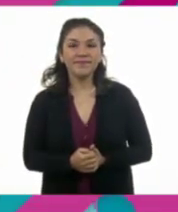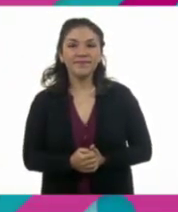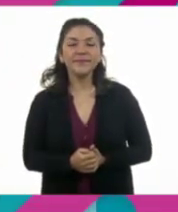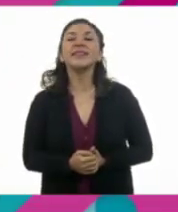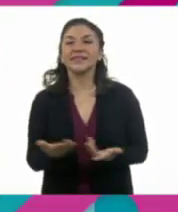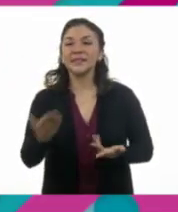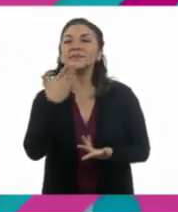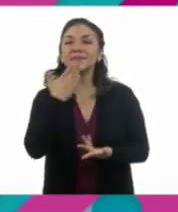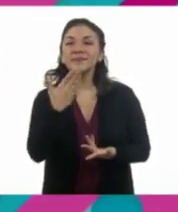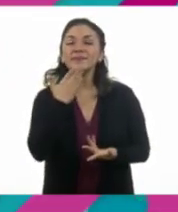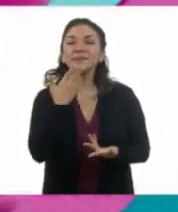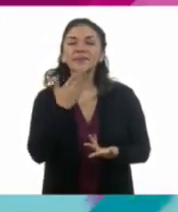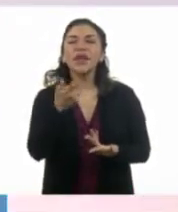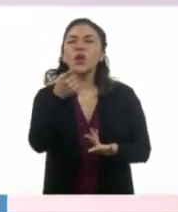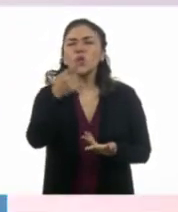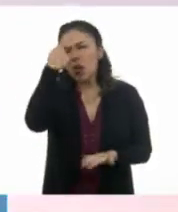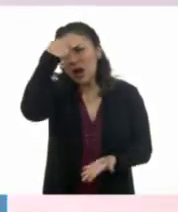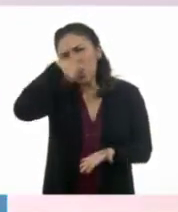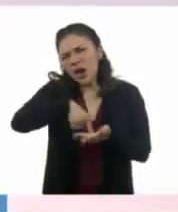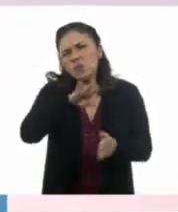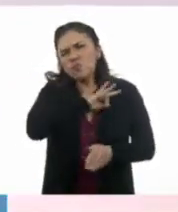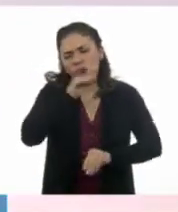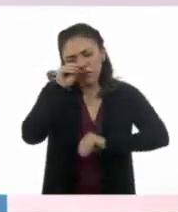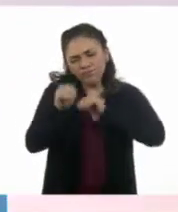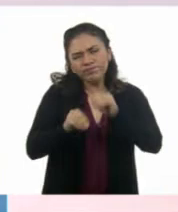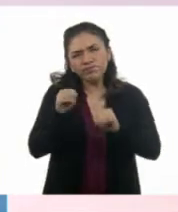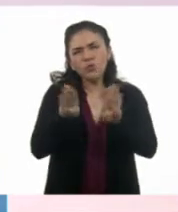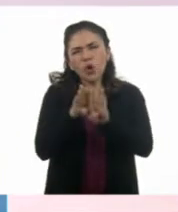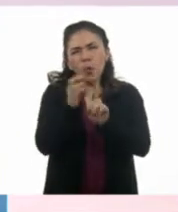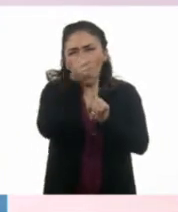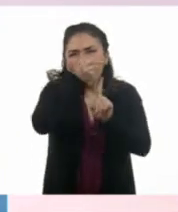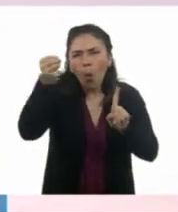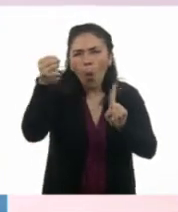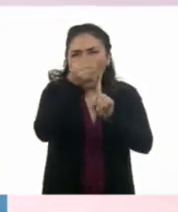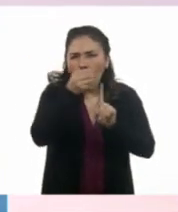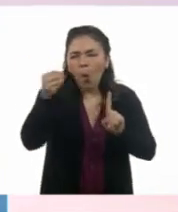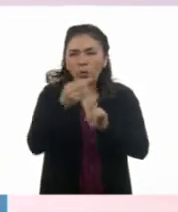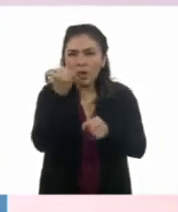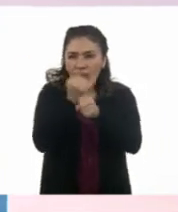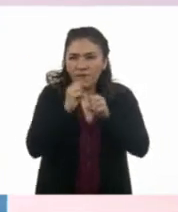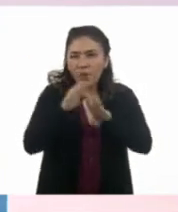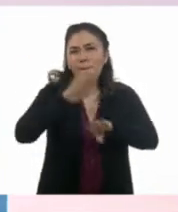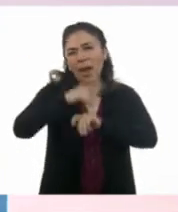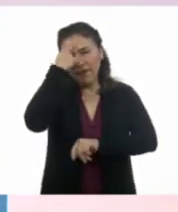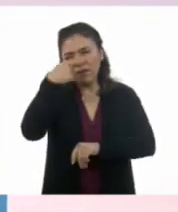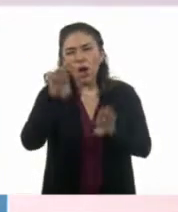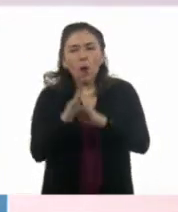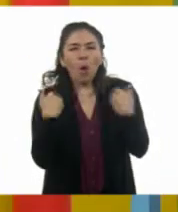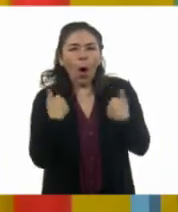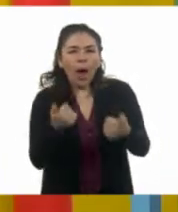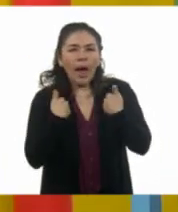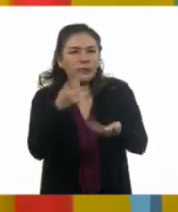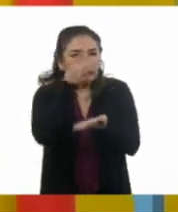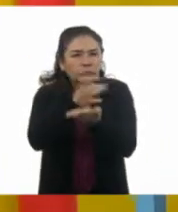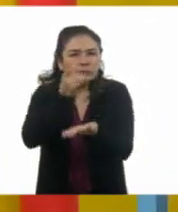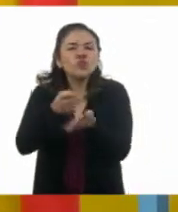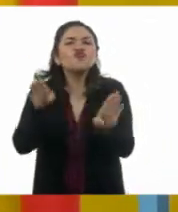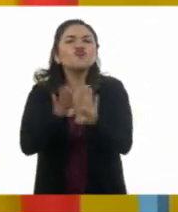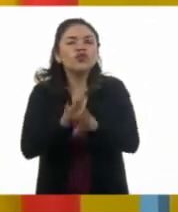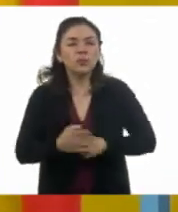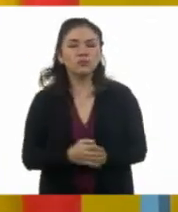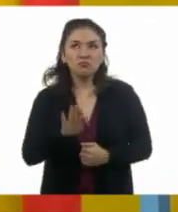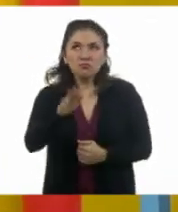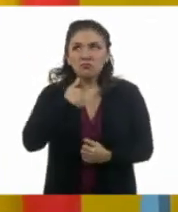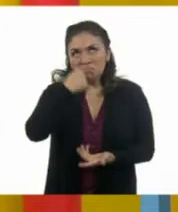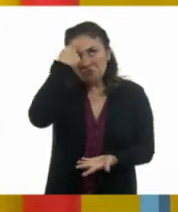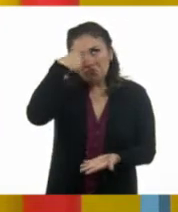Muy bien. ¿Cómo crees que podríamos organizar toda esta información para que sea más fácil para leer? Yo